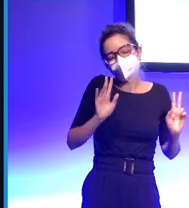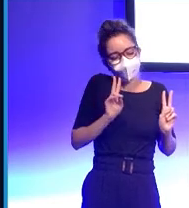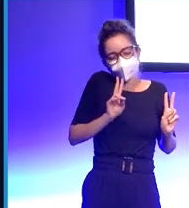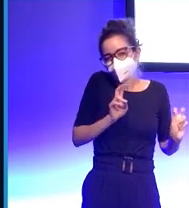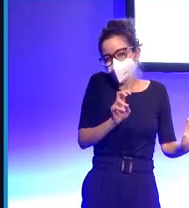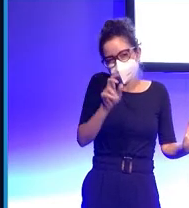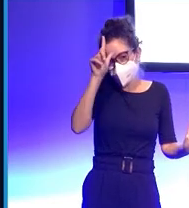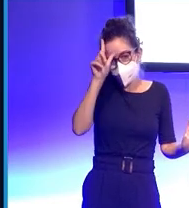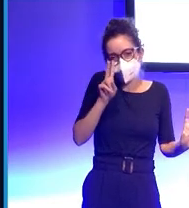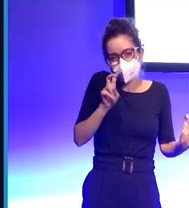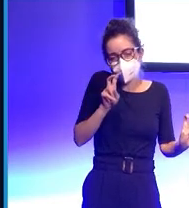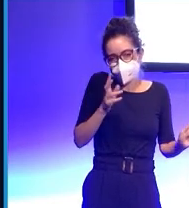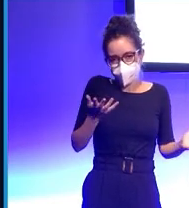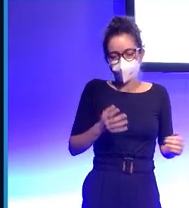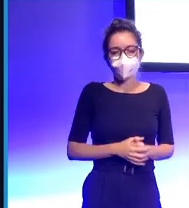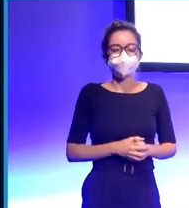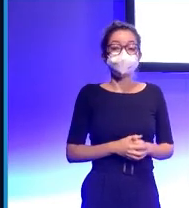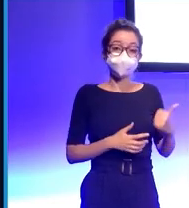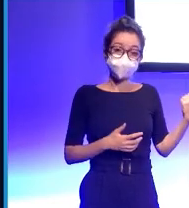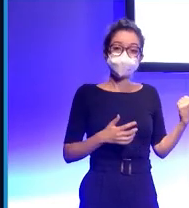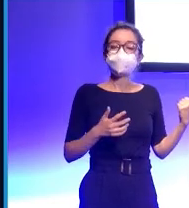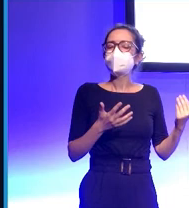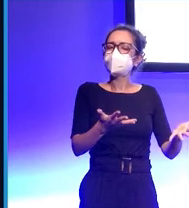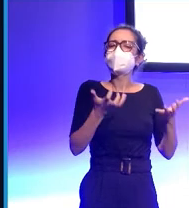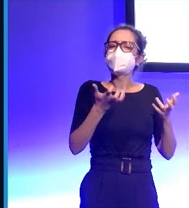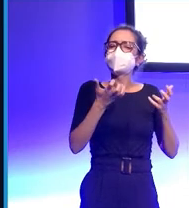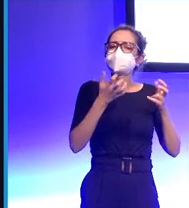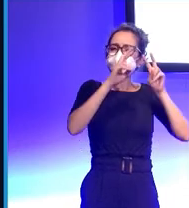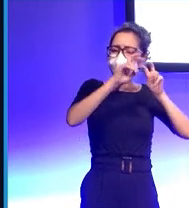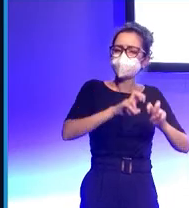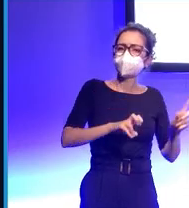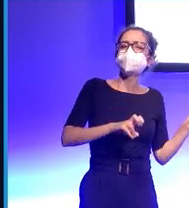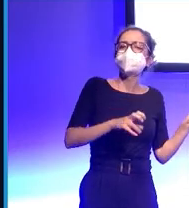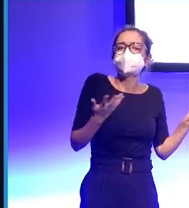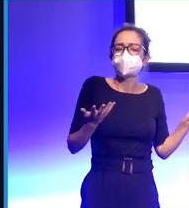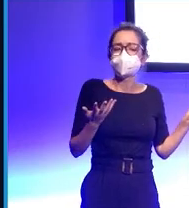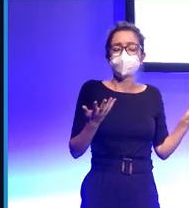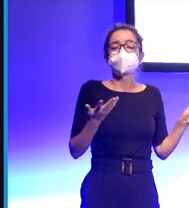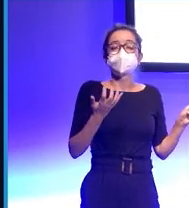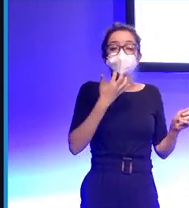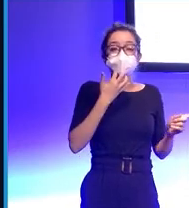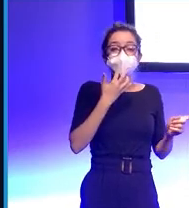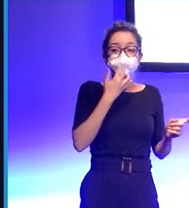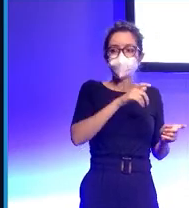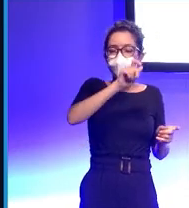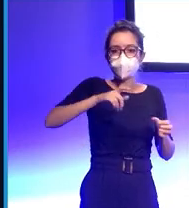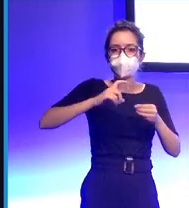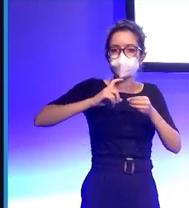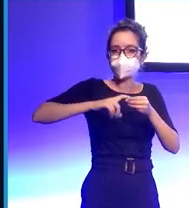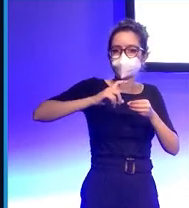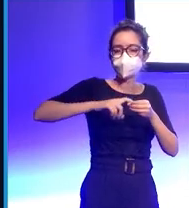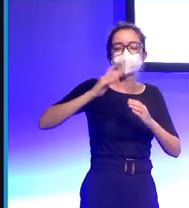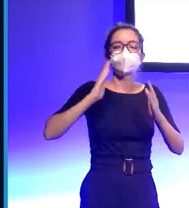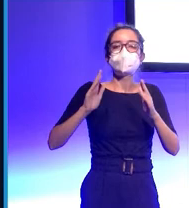una ventaja de hacer este tipo de investigación es que actualmente cuando los participantes interactúan con los robots